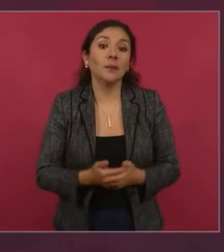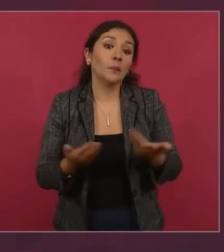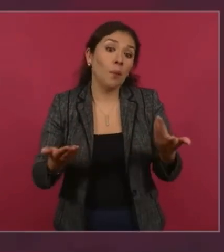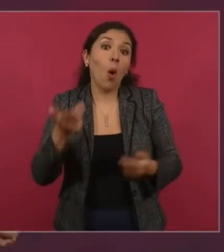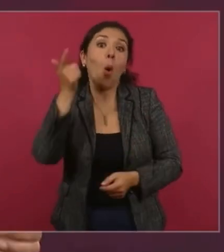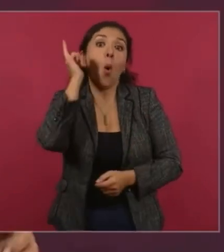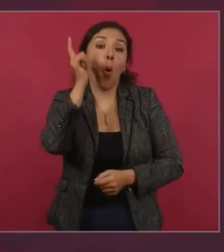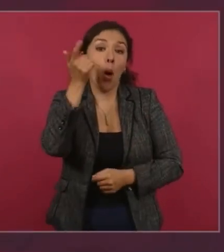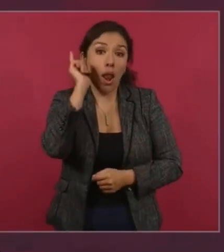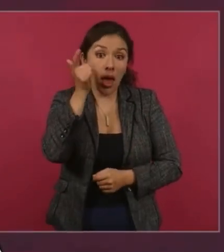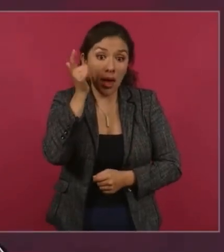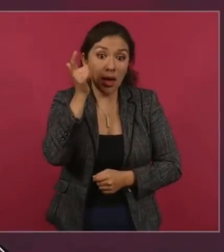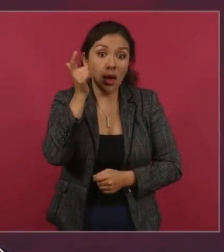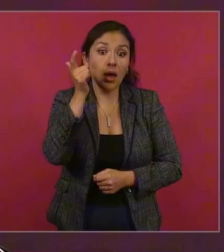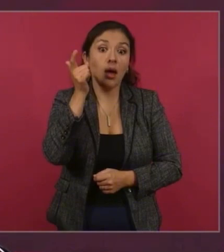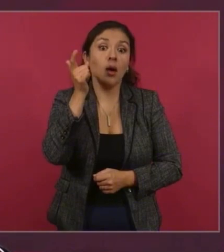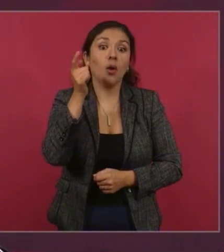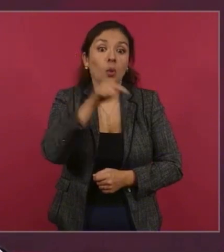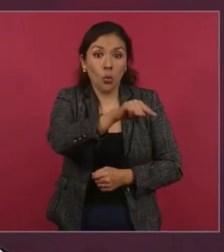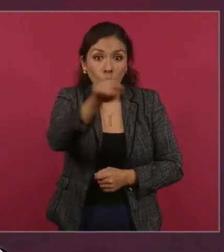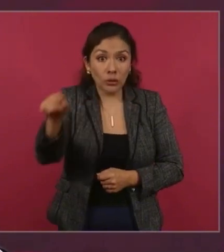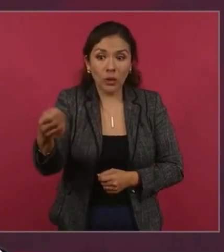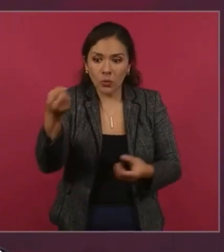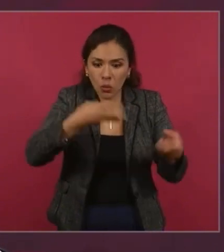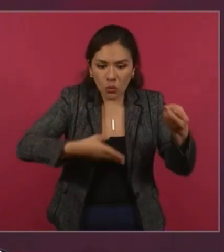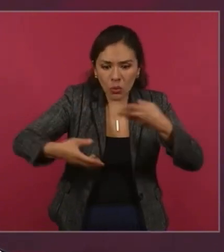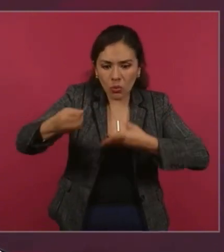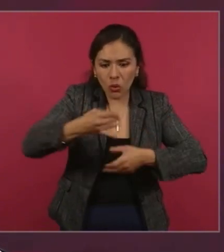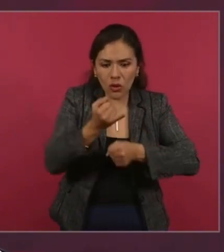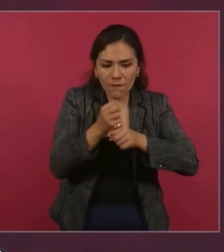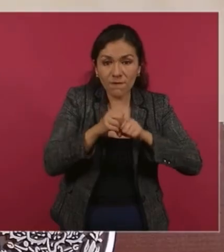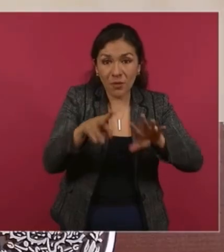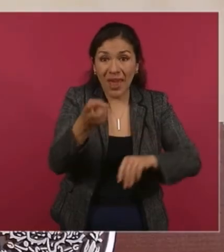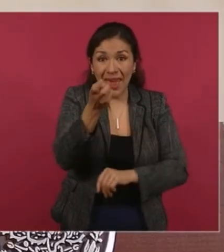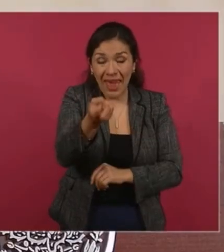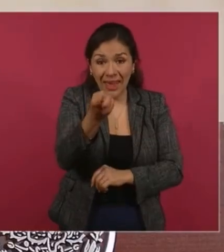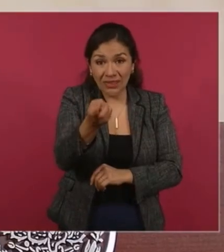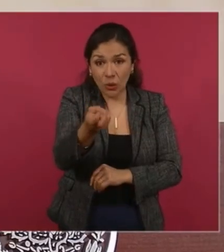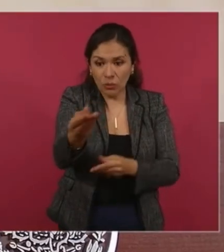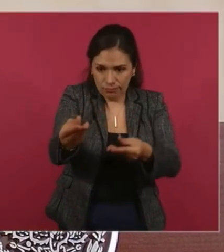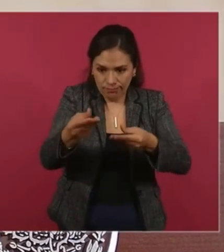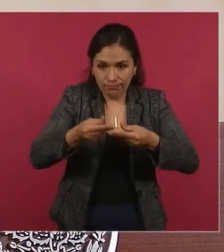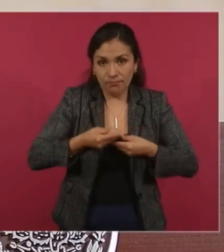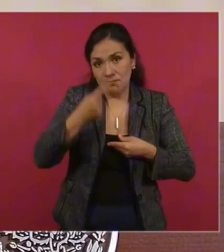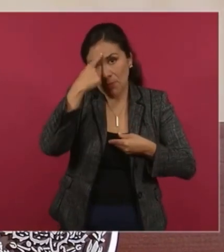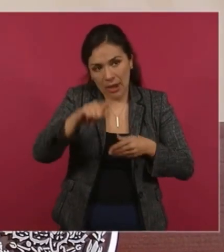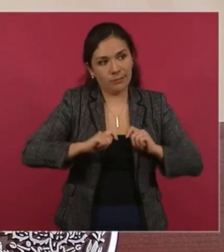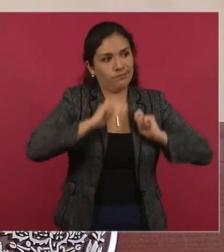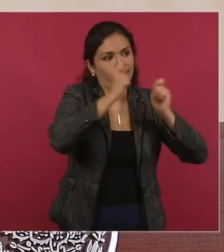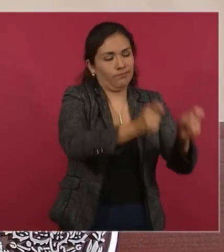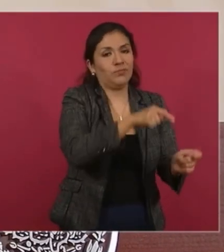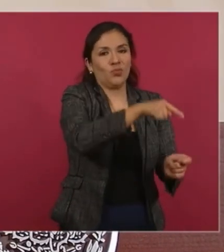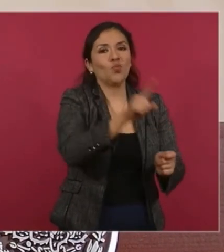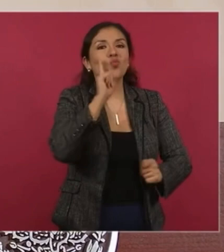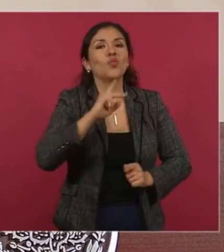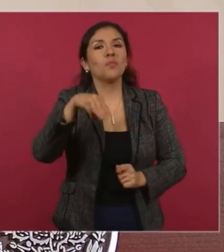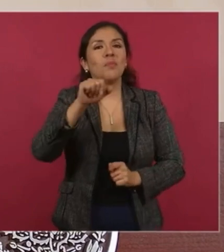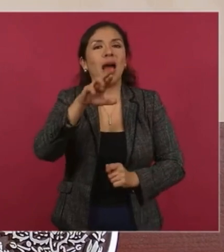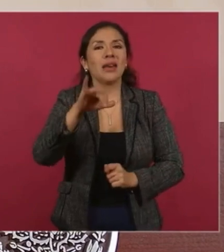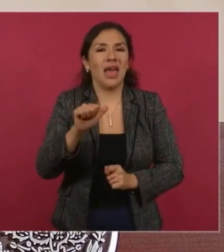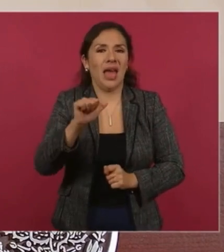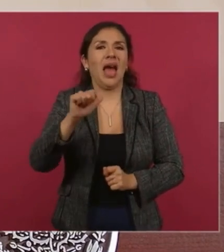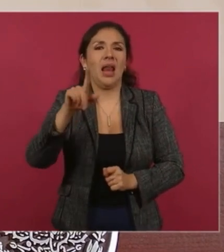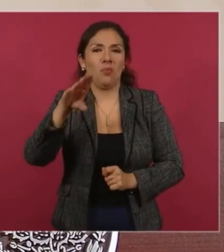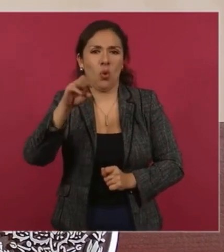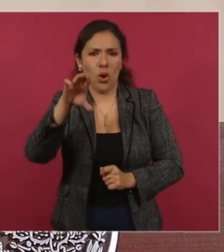ojalá y nos den ese informe, ese reportaje para María Luisa. Ella está